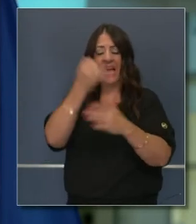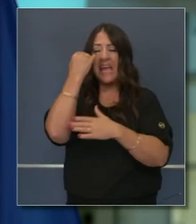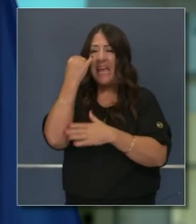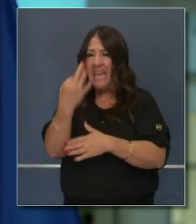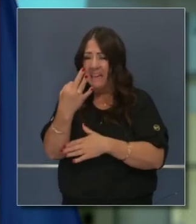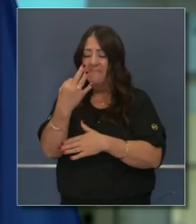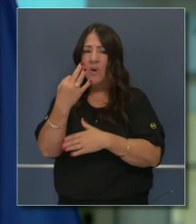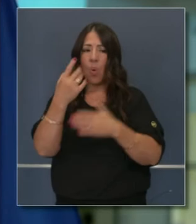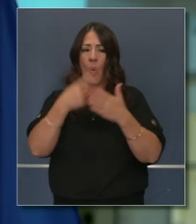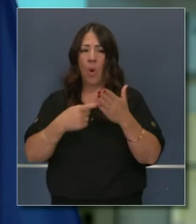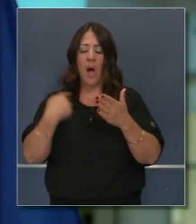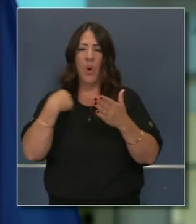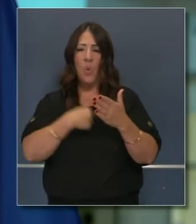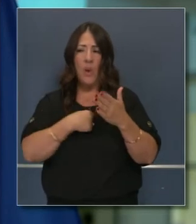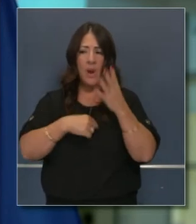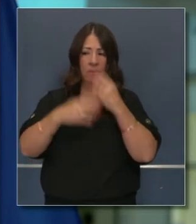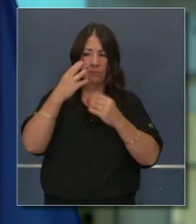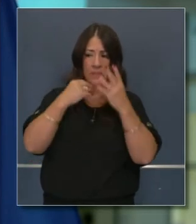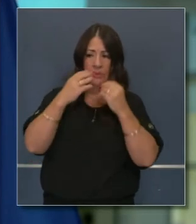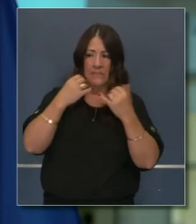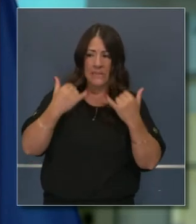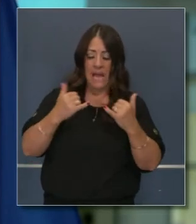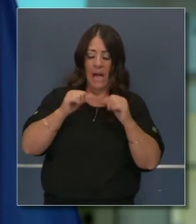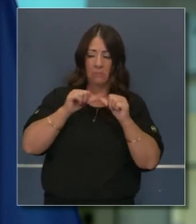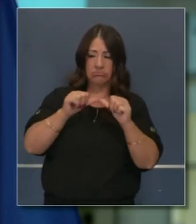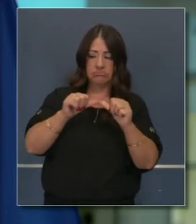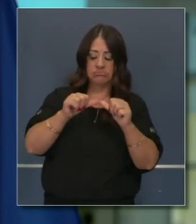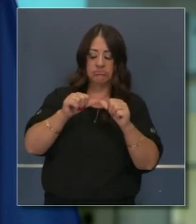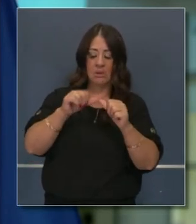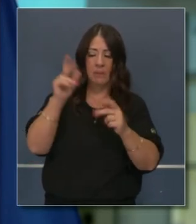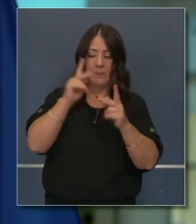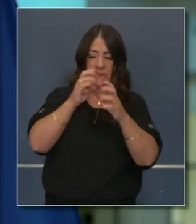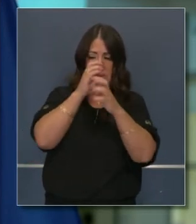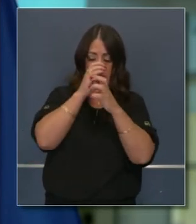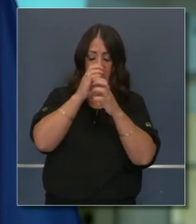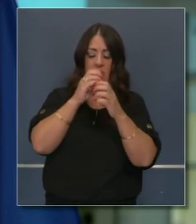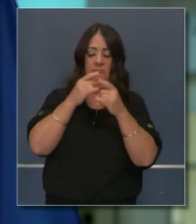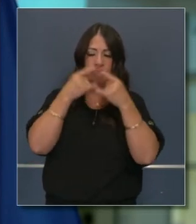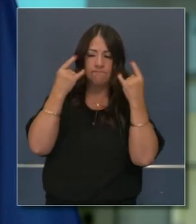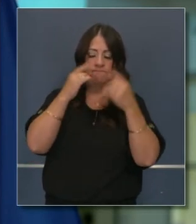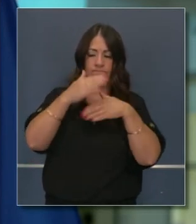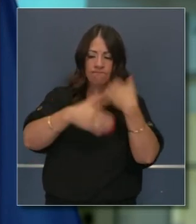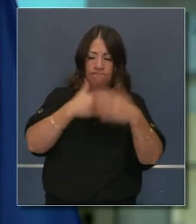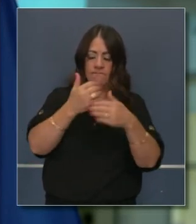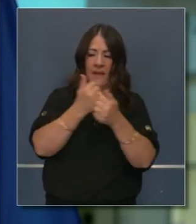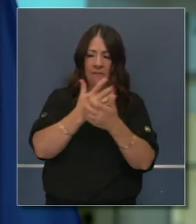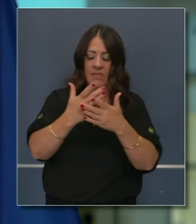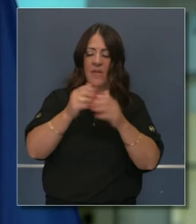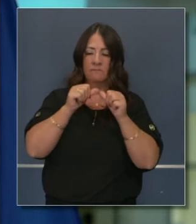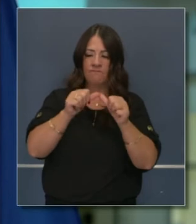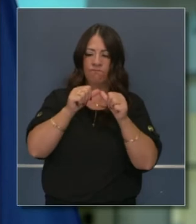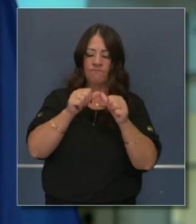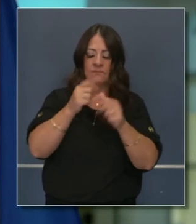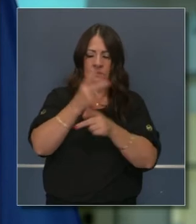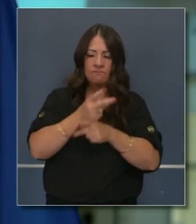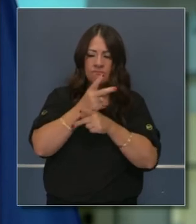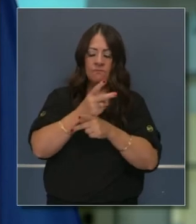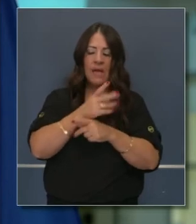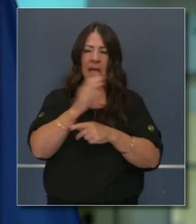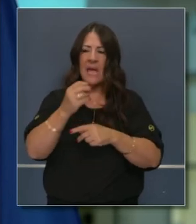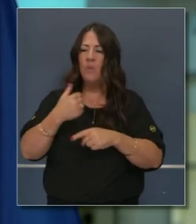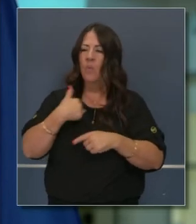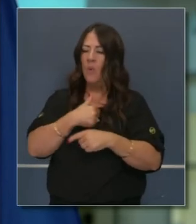enfatizo que si las condiciones que estamos teniendo ahora se mantienen, pues creemos que con número de